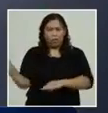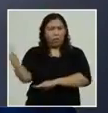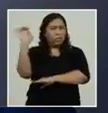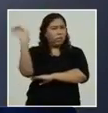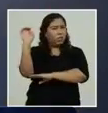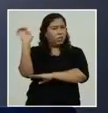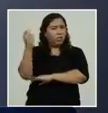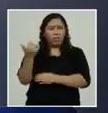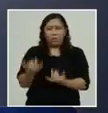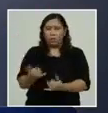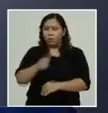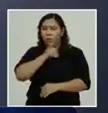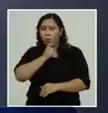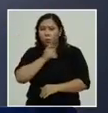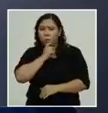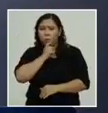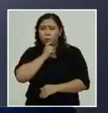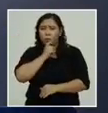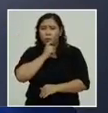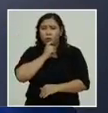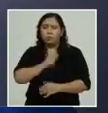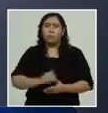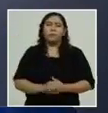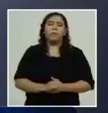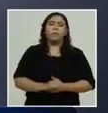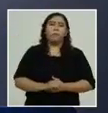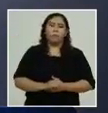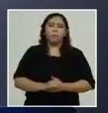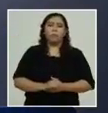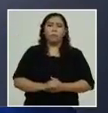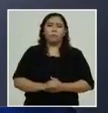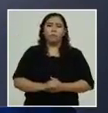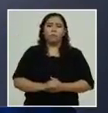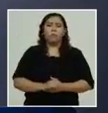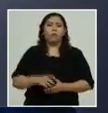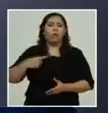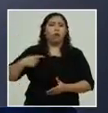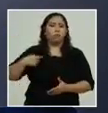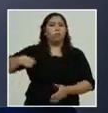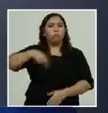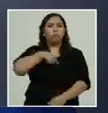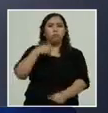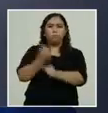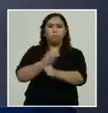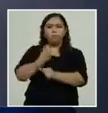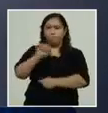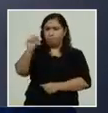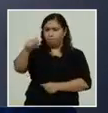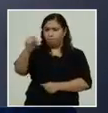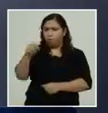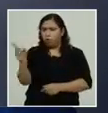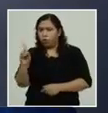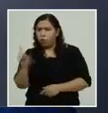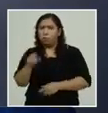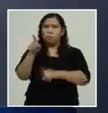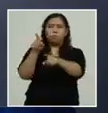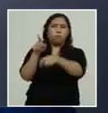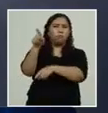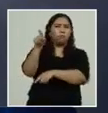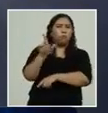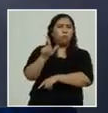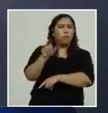lo largo y ancho de nuestro país. Estamos trabajando en el sector de lo que es la Lima lo que es la planeta